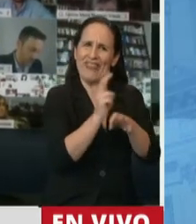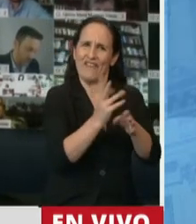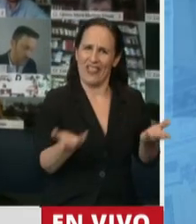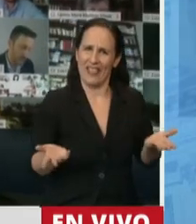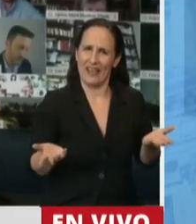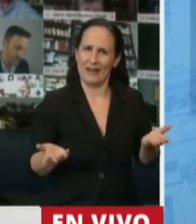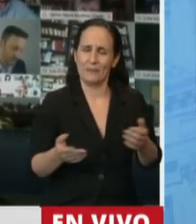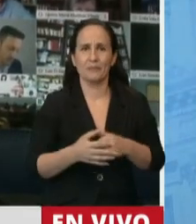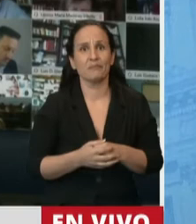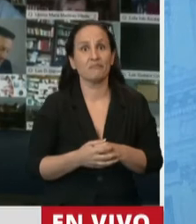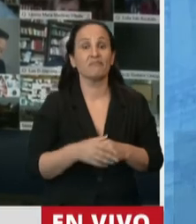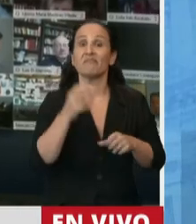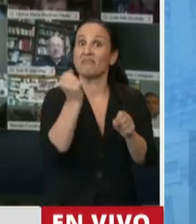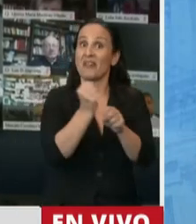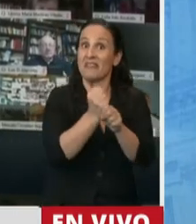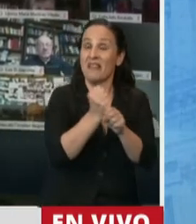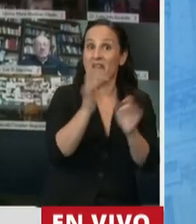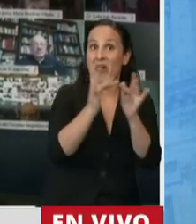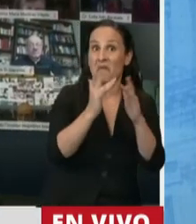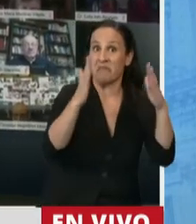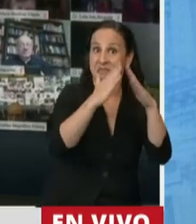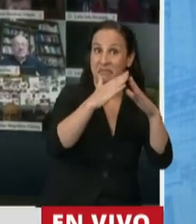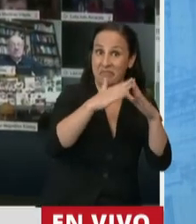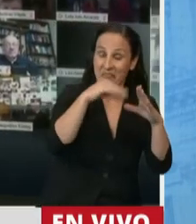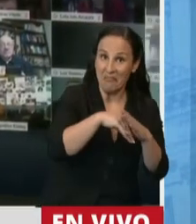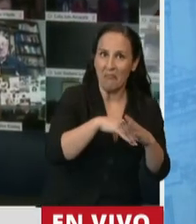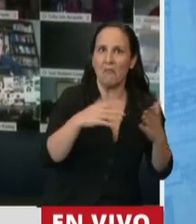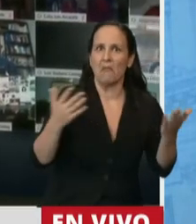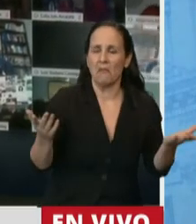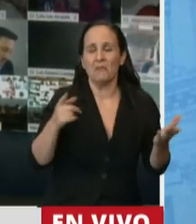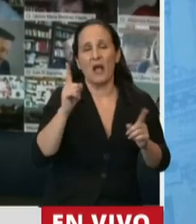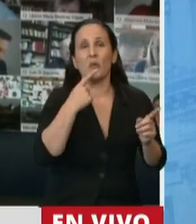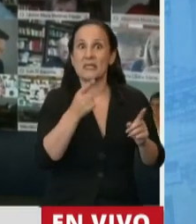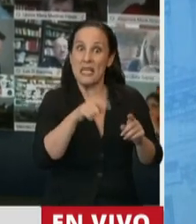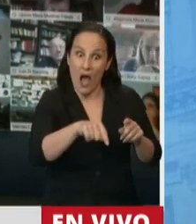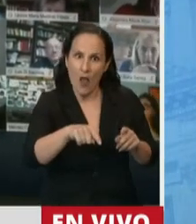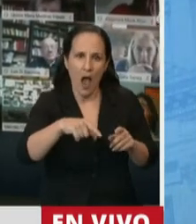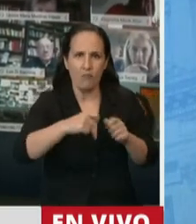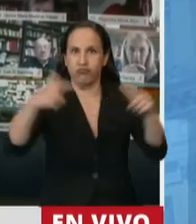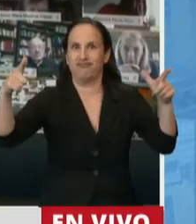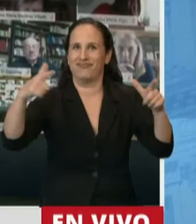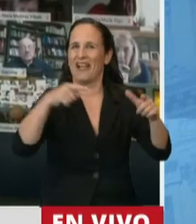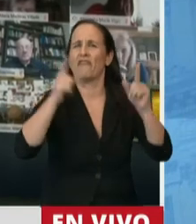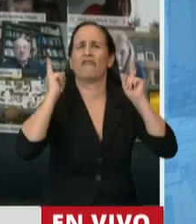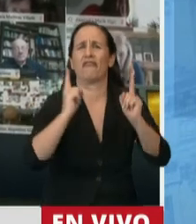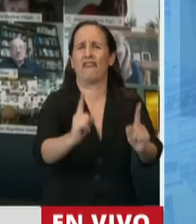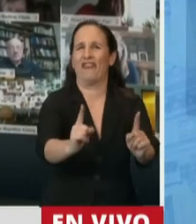que algunos dicen llegó para quedarse a mí me gusta mejor que lo entendamos como